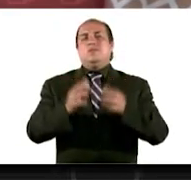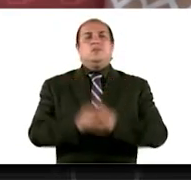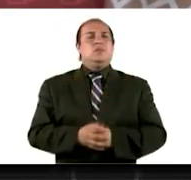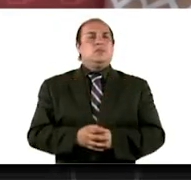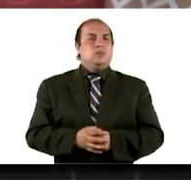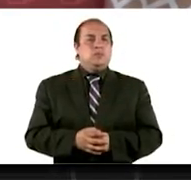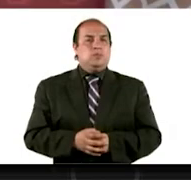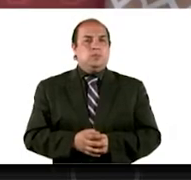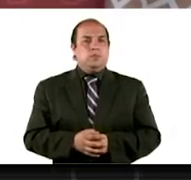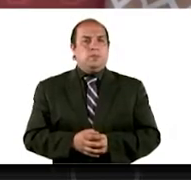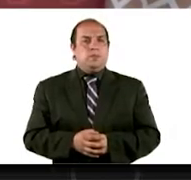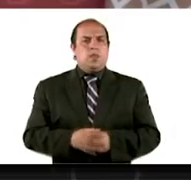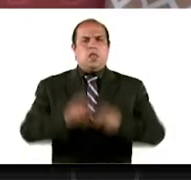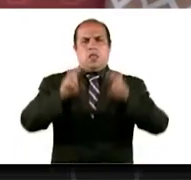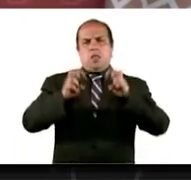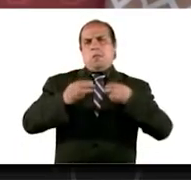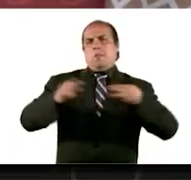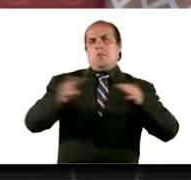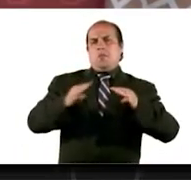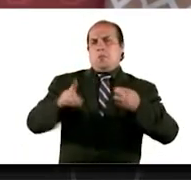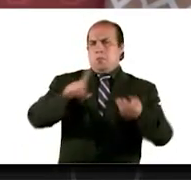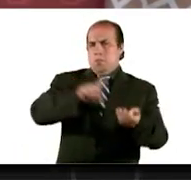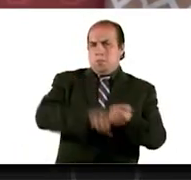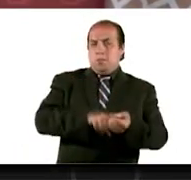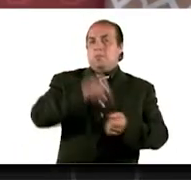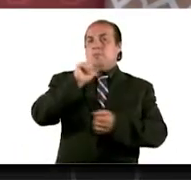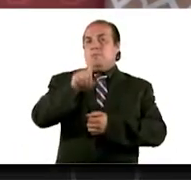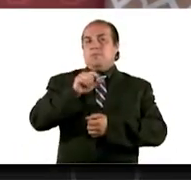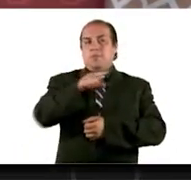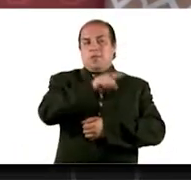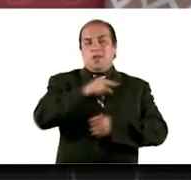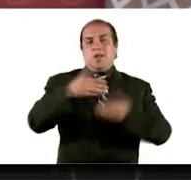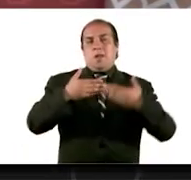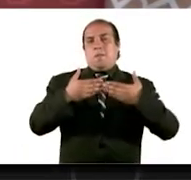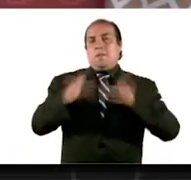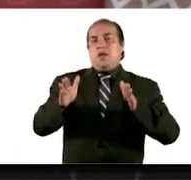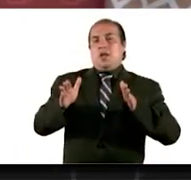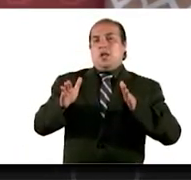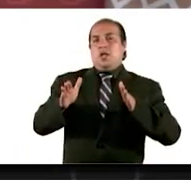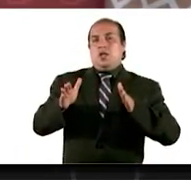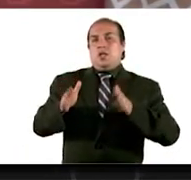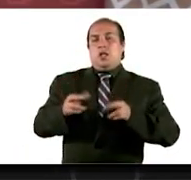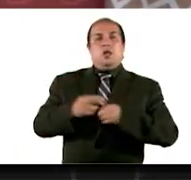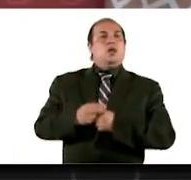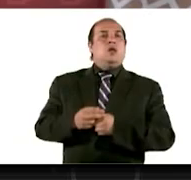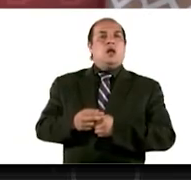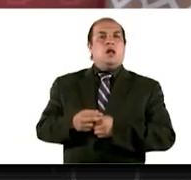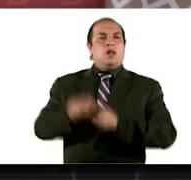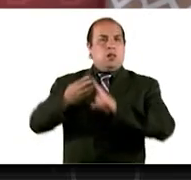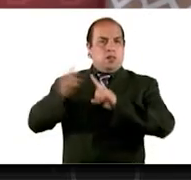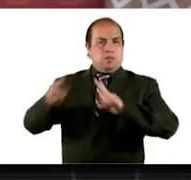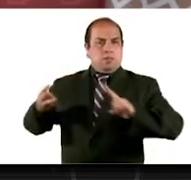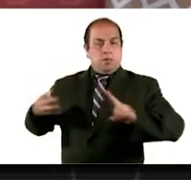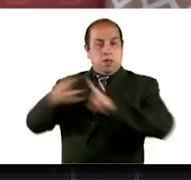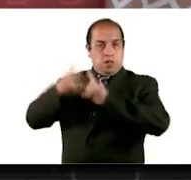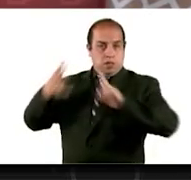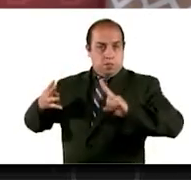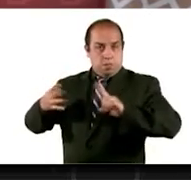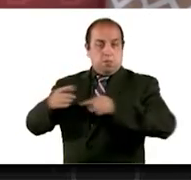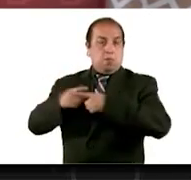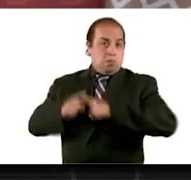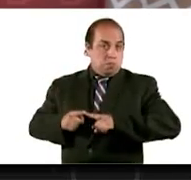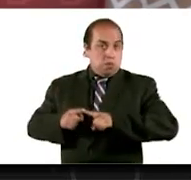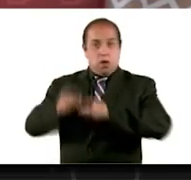solamente de su propia música, sino también de que han abierto las puertas a la diversidad. Así que estamos muy orgullosos de ustedes.